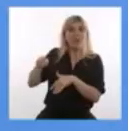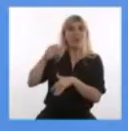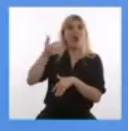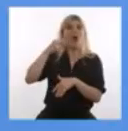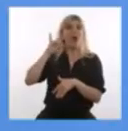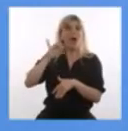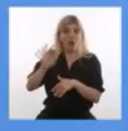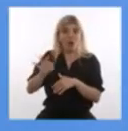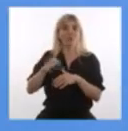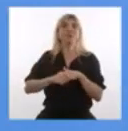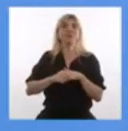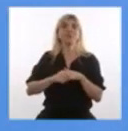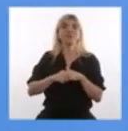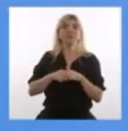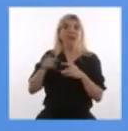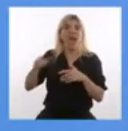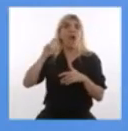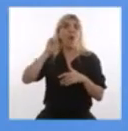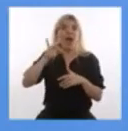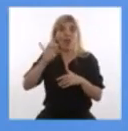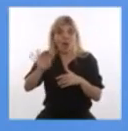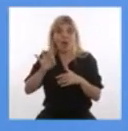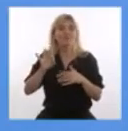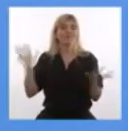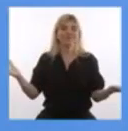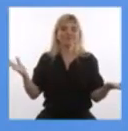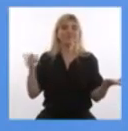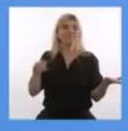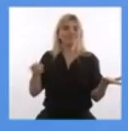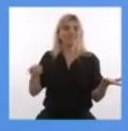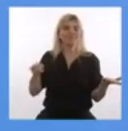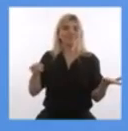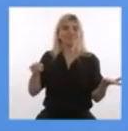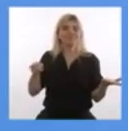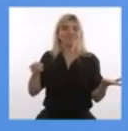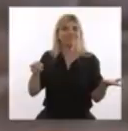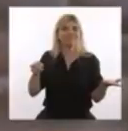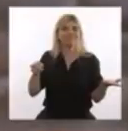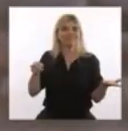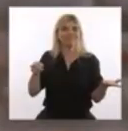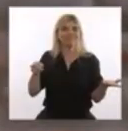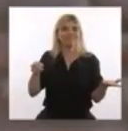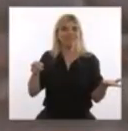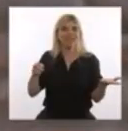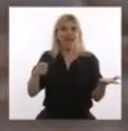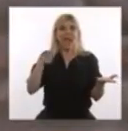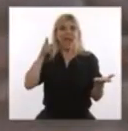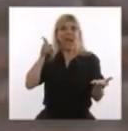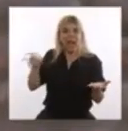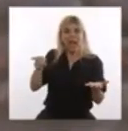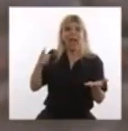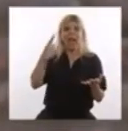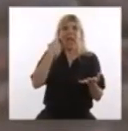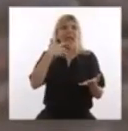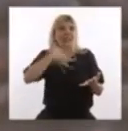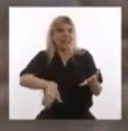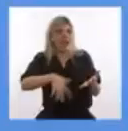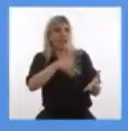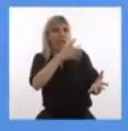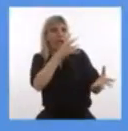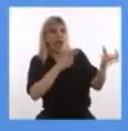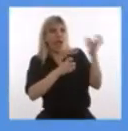Guado definitivamente interpreta mi voluntad de encontrar acuerdos